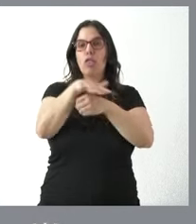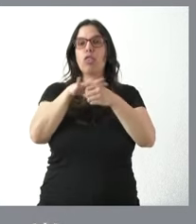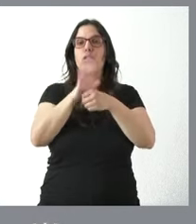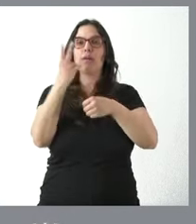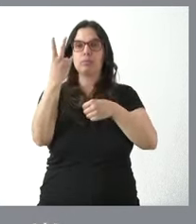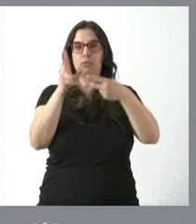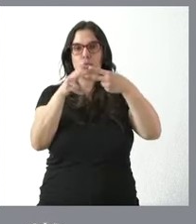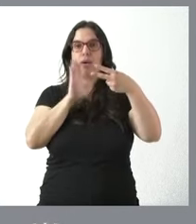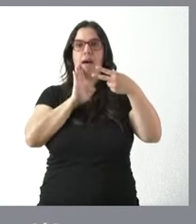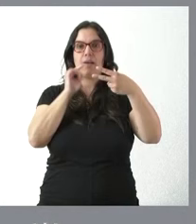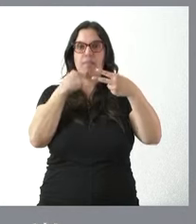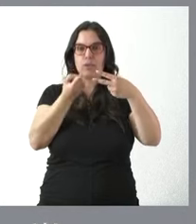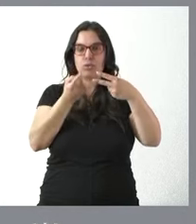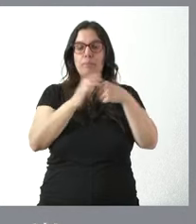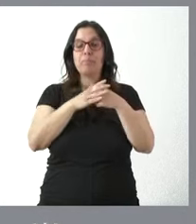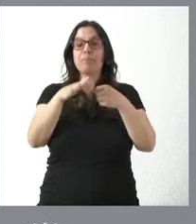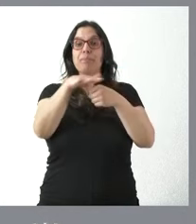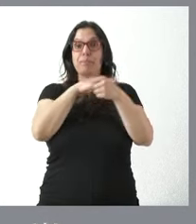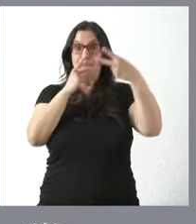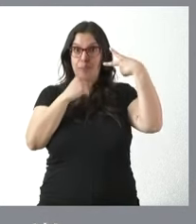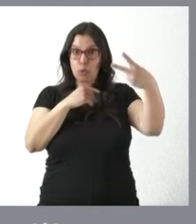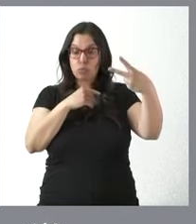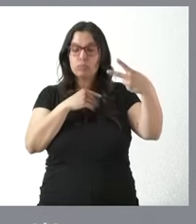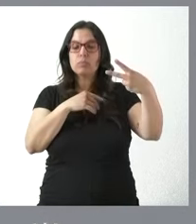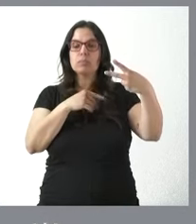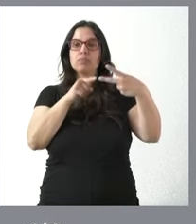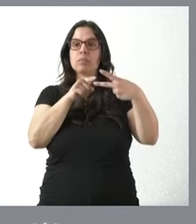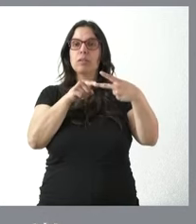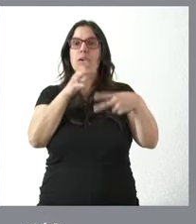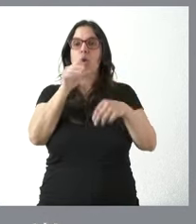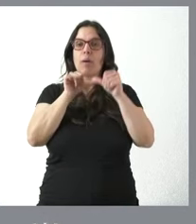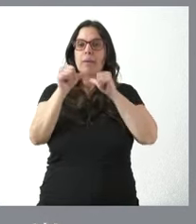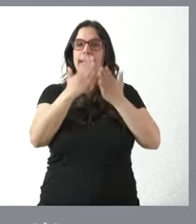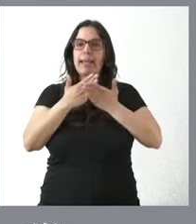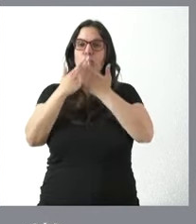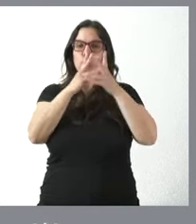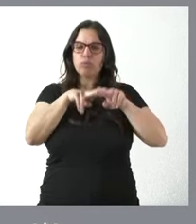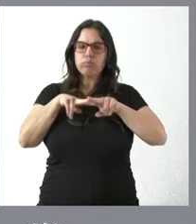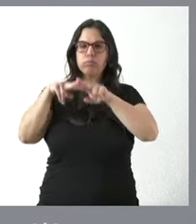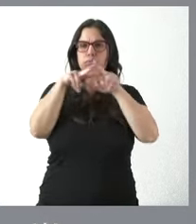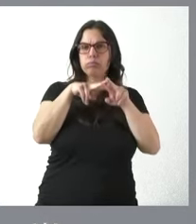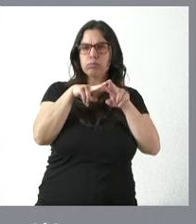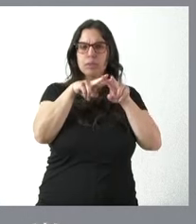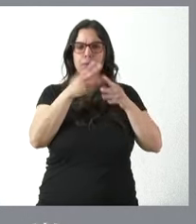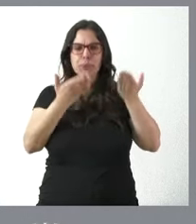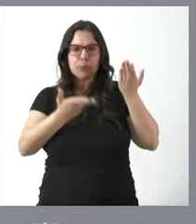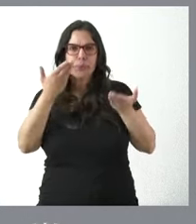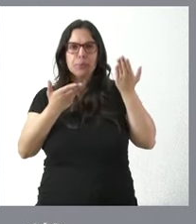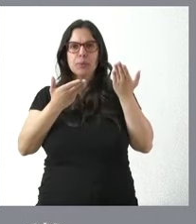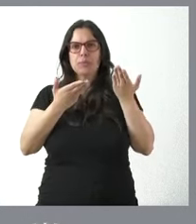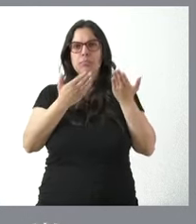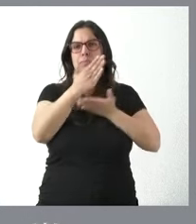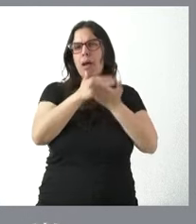he señalado anteriormente. Estas dos áreas van a ser objeto de un estudio y evaluación de un conjunto de variables